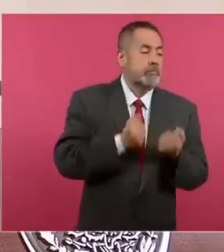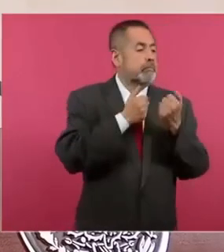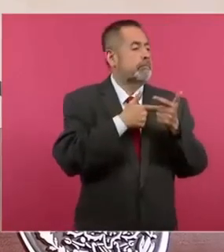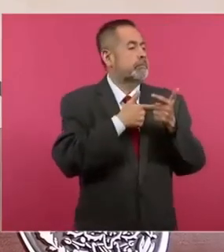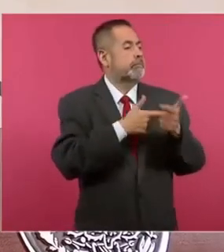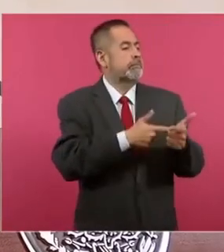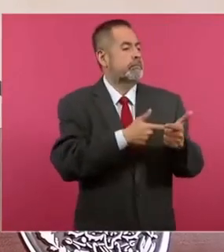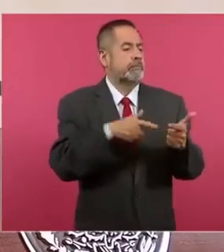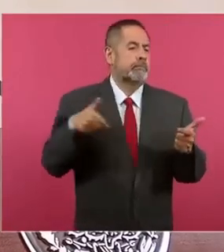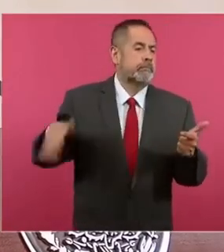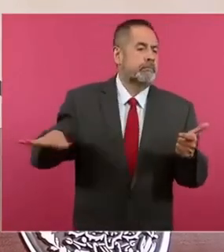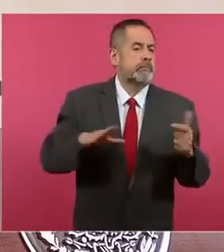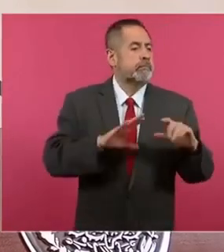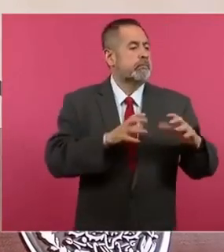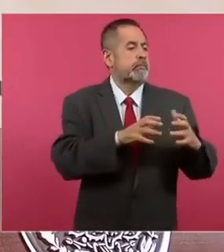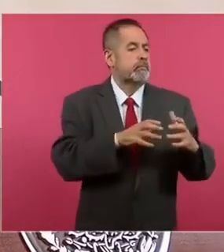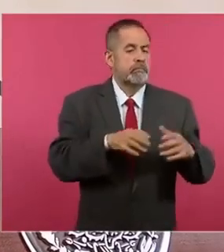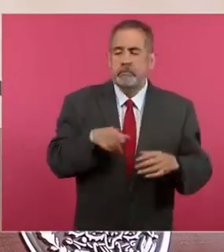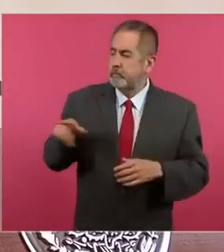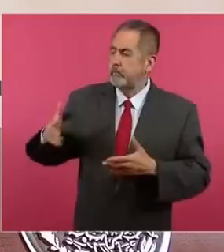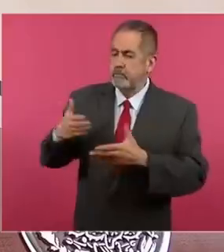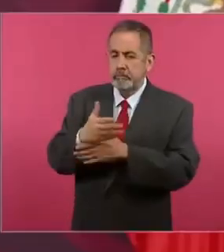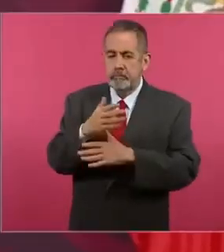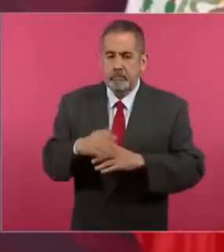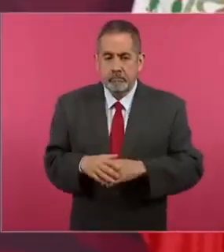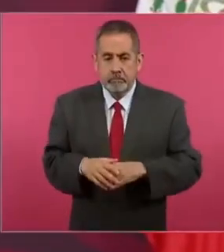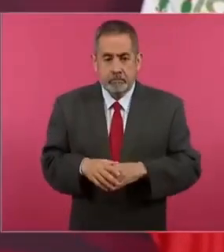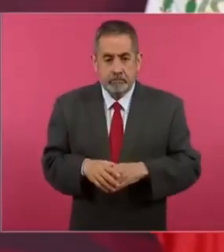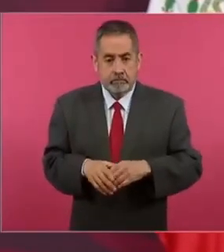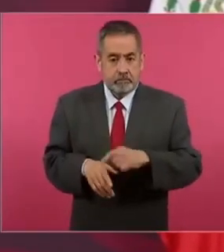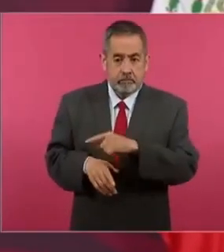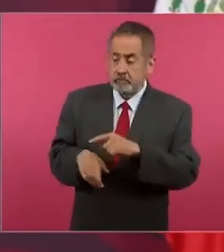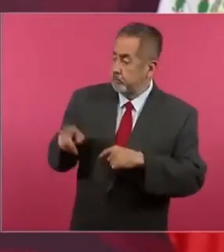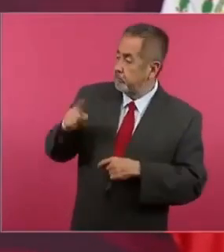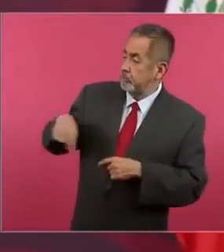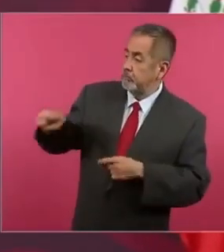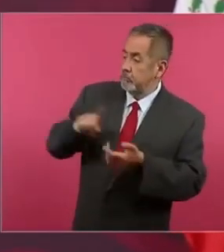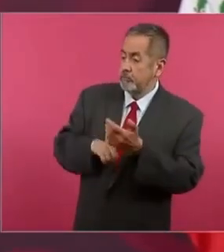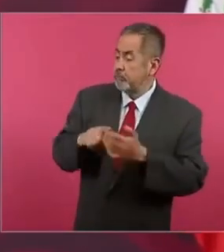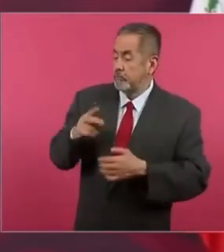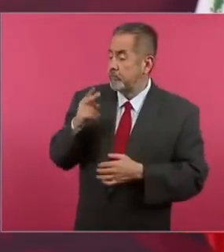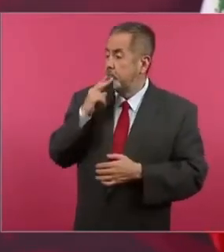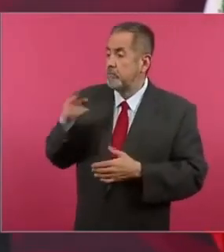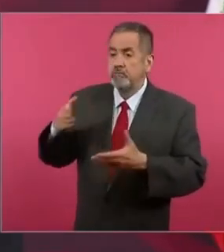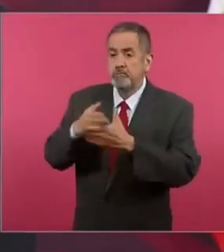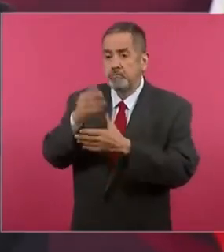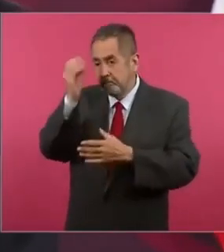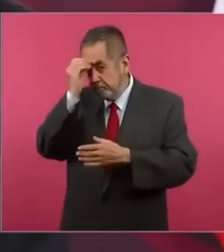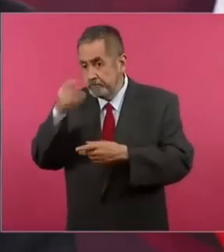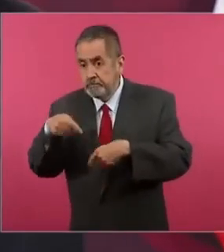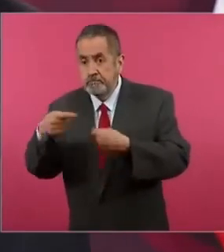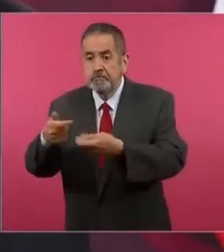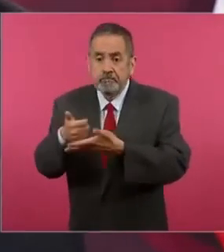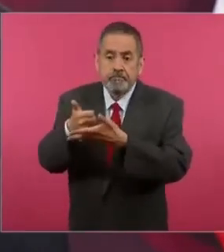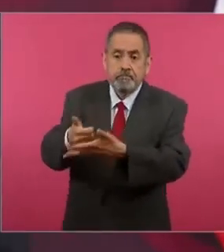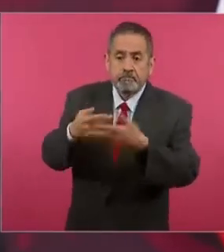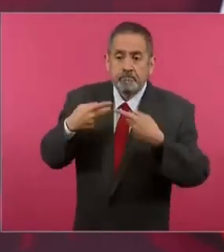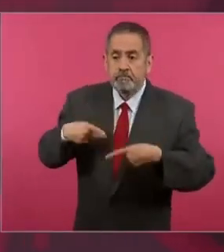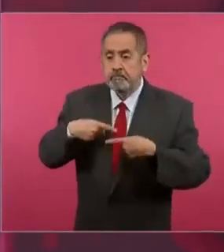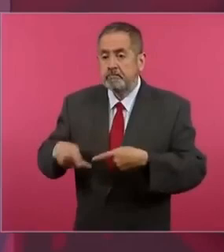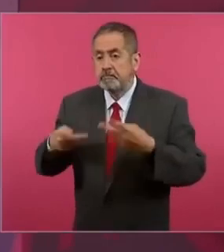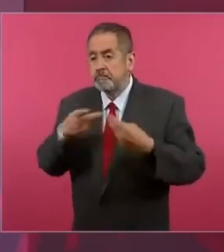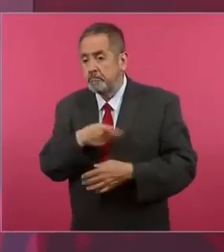Ahí sí que entre el Estado, pero que no se use el Estado para ayudar a los pobres, porque eso es